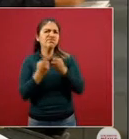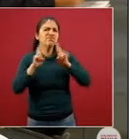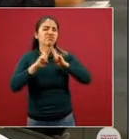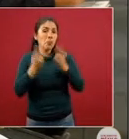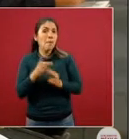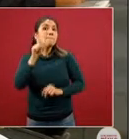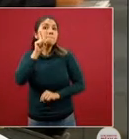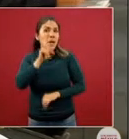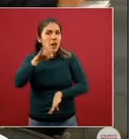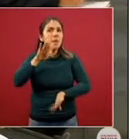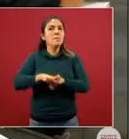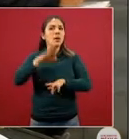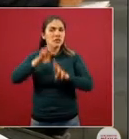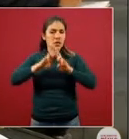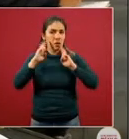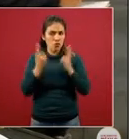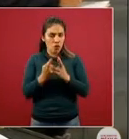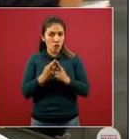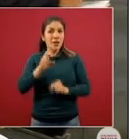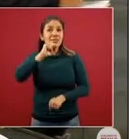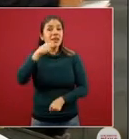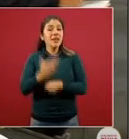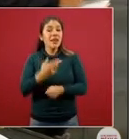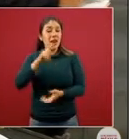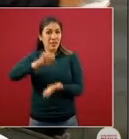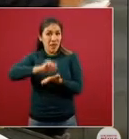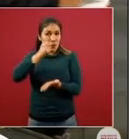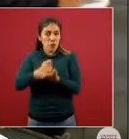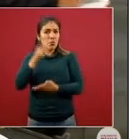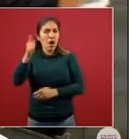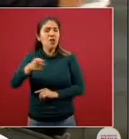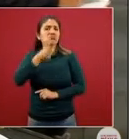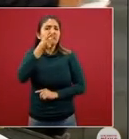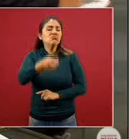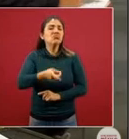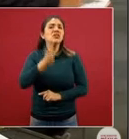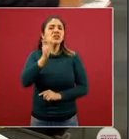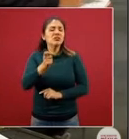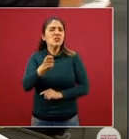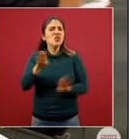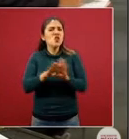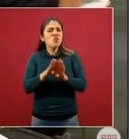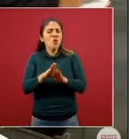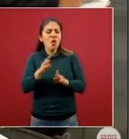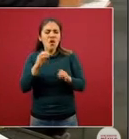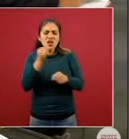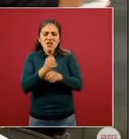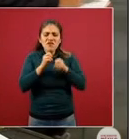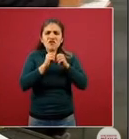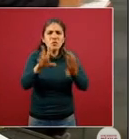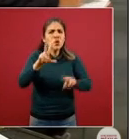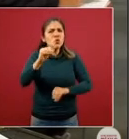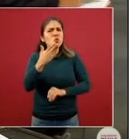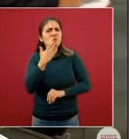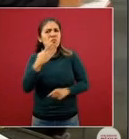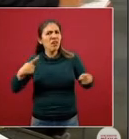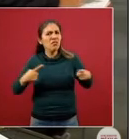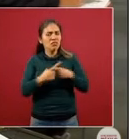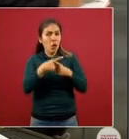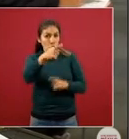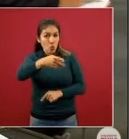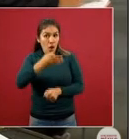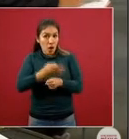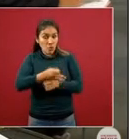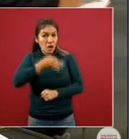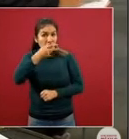tienen una más la secretaria de tamaulipas por ejemplo hoy hablaba acerca de la inconsistencia de datos ustedes aquí acaban de reportar un dato